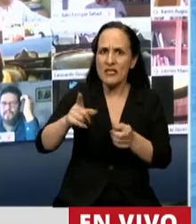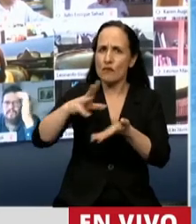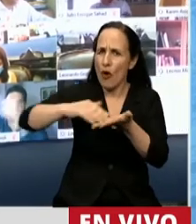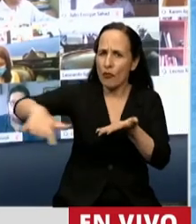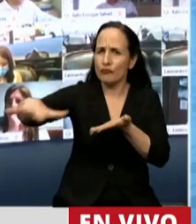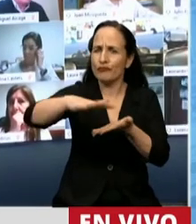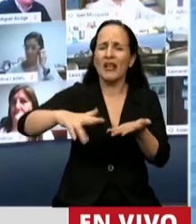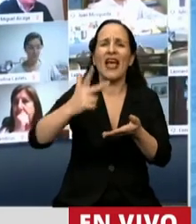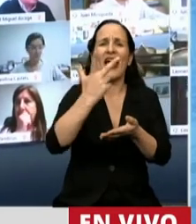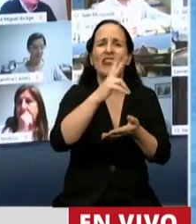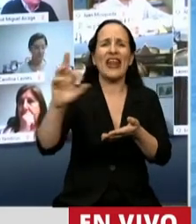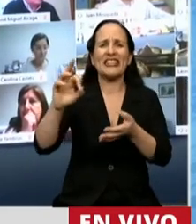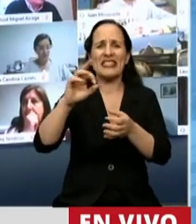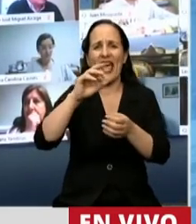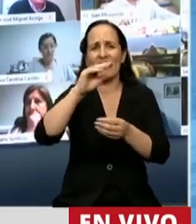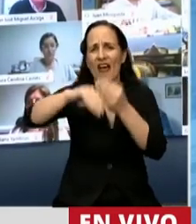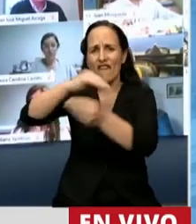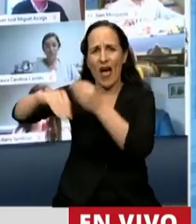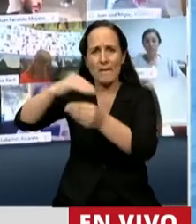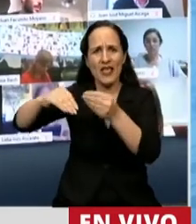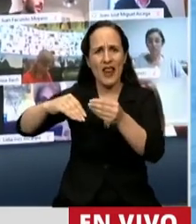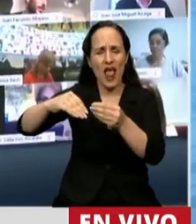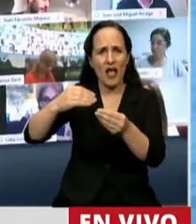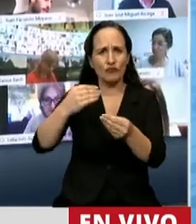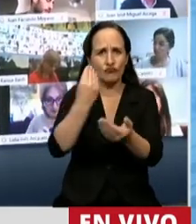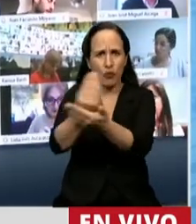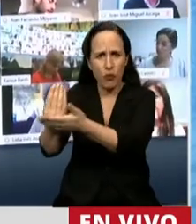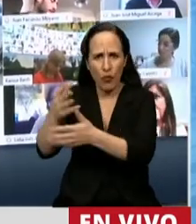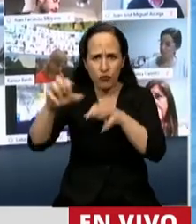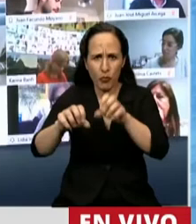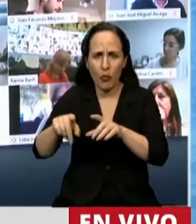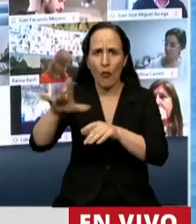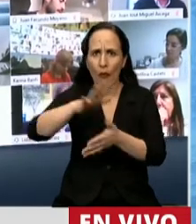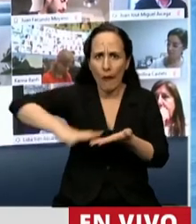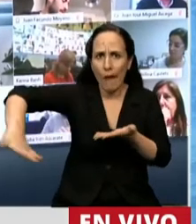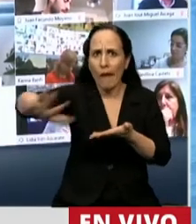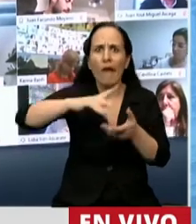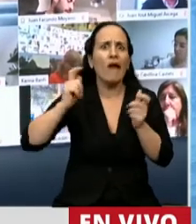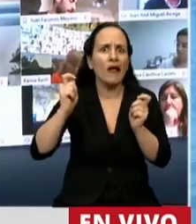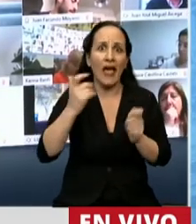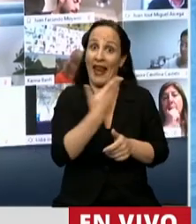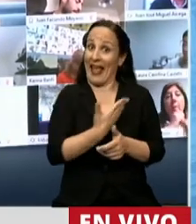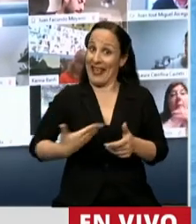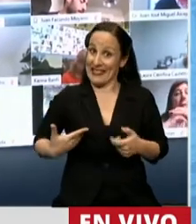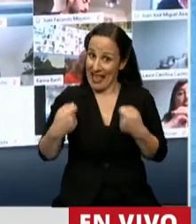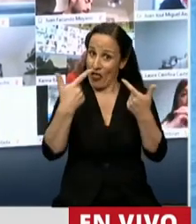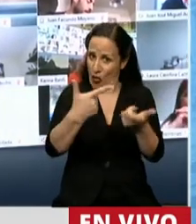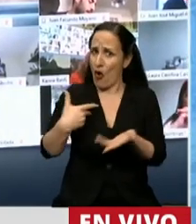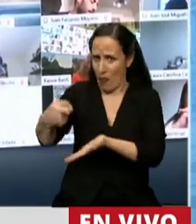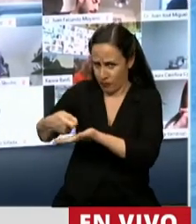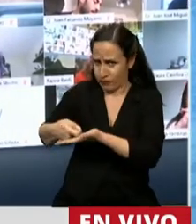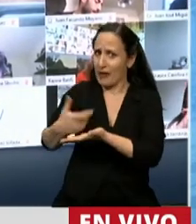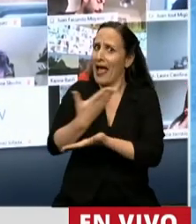300 familias. Esas 300 familias dotadas de tierras provistas por el Estado que fueron pagadas